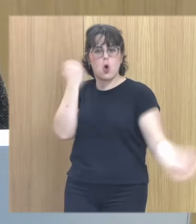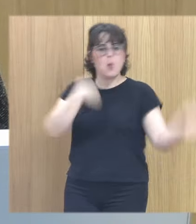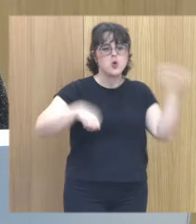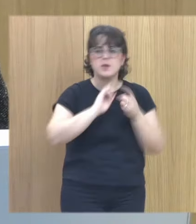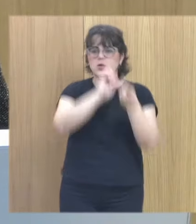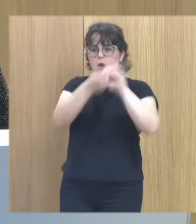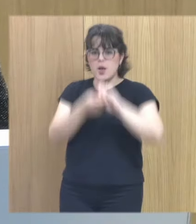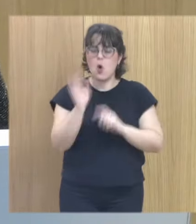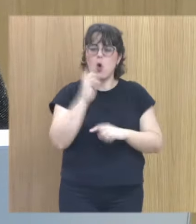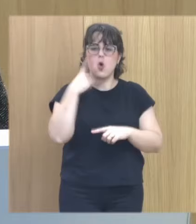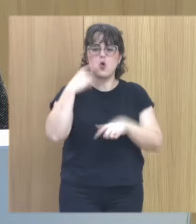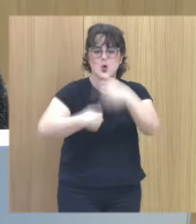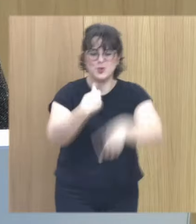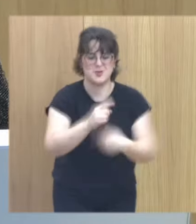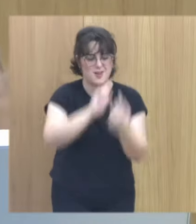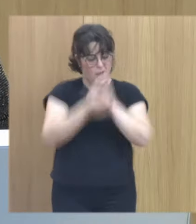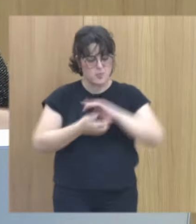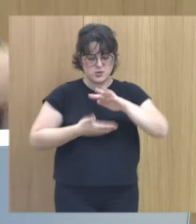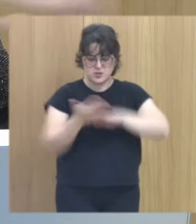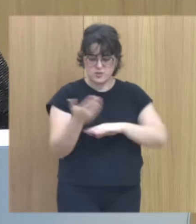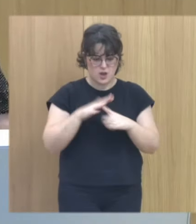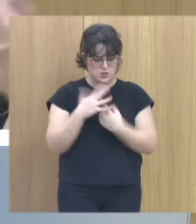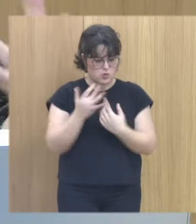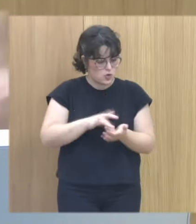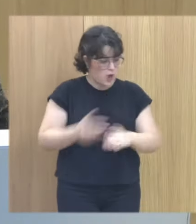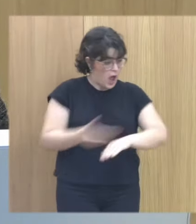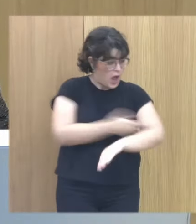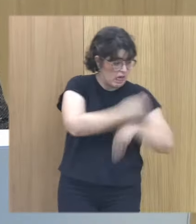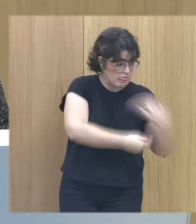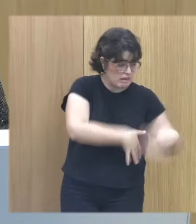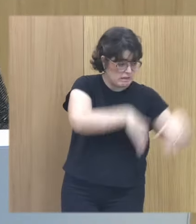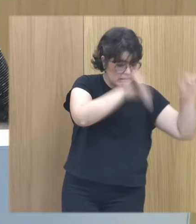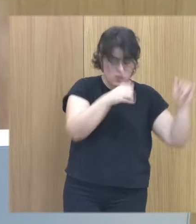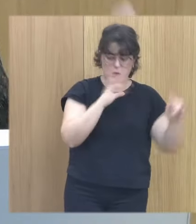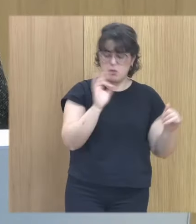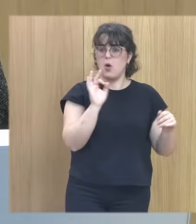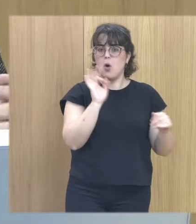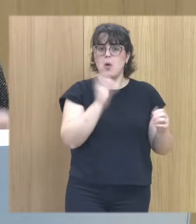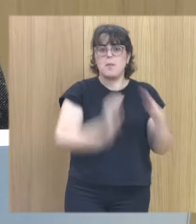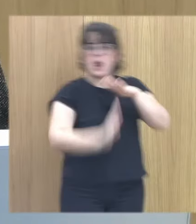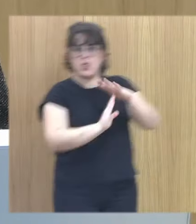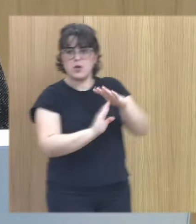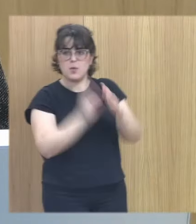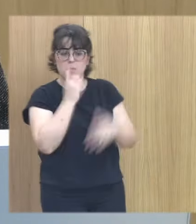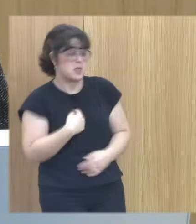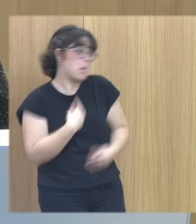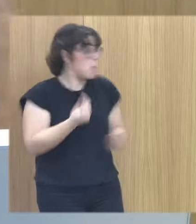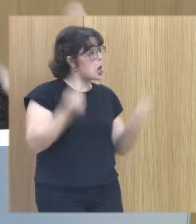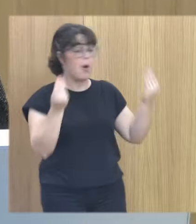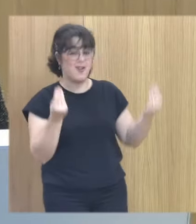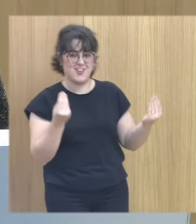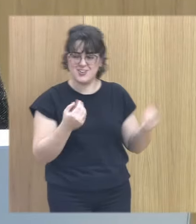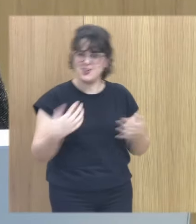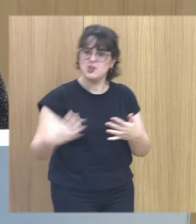porque cambia de rutinas porque empieza a hacer una serie de cosas que antes no hacía o deja de hacer una serie de cosas que antes hacía no porque me diga que está mejor todos